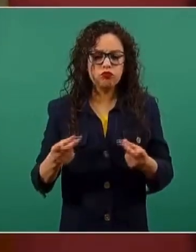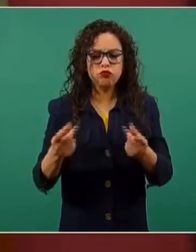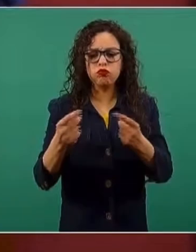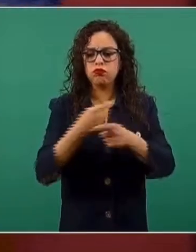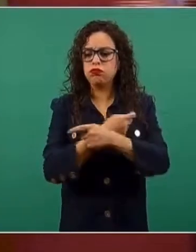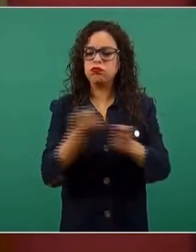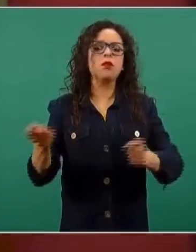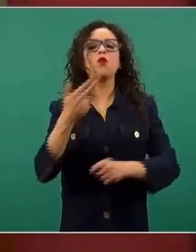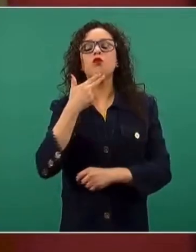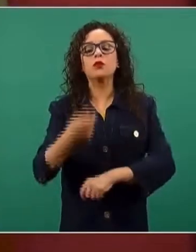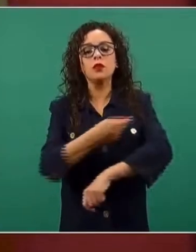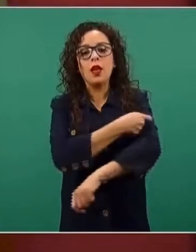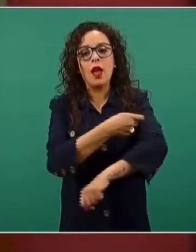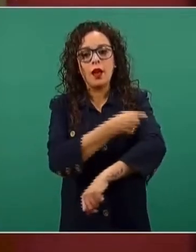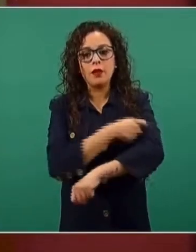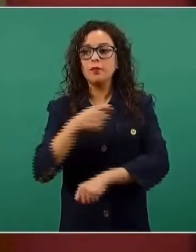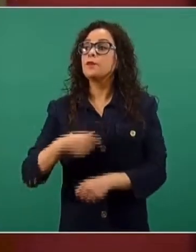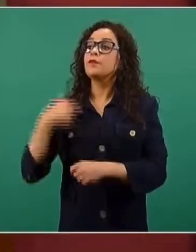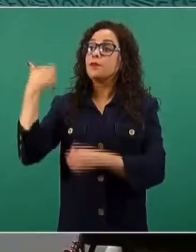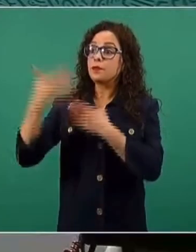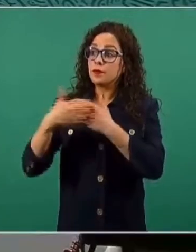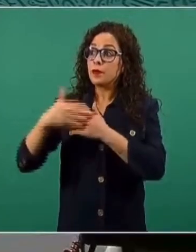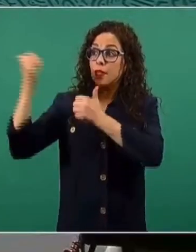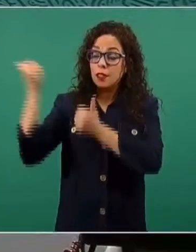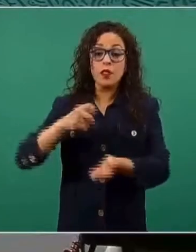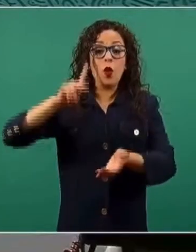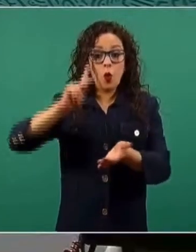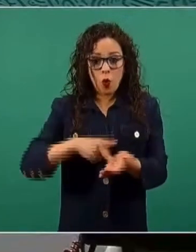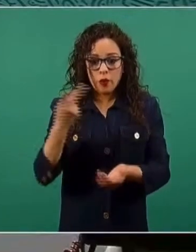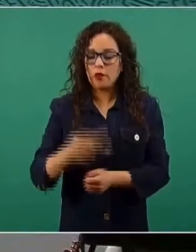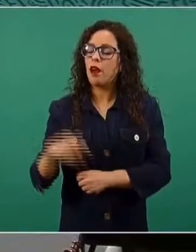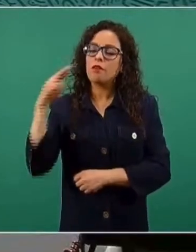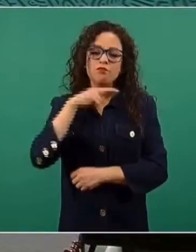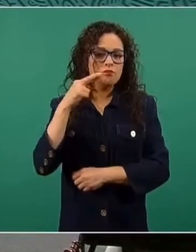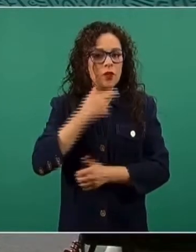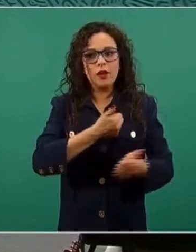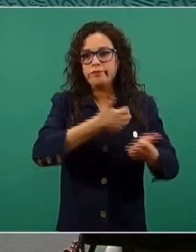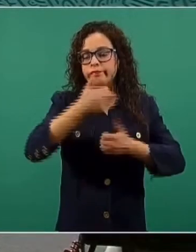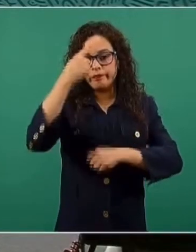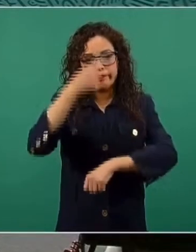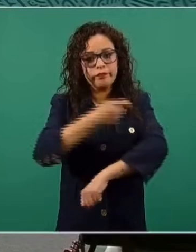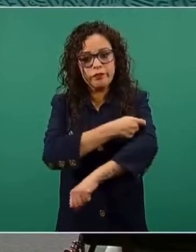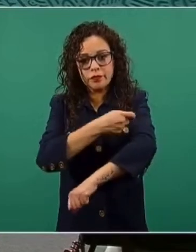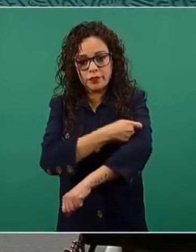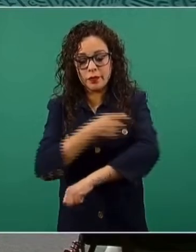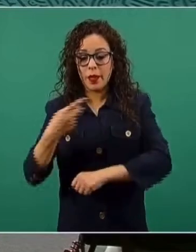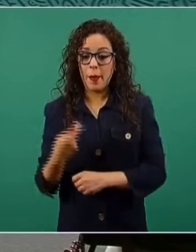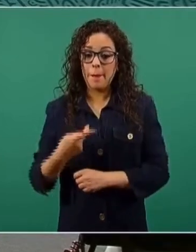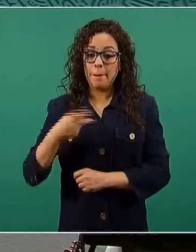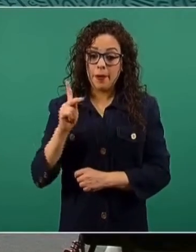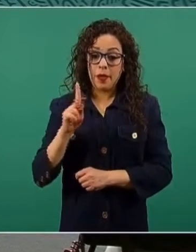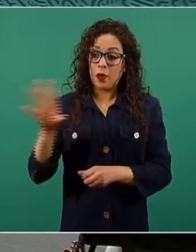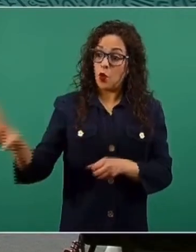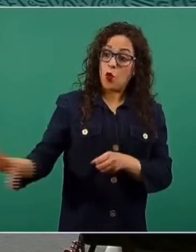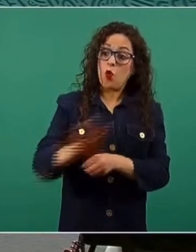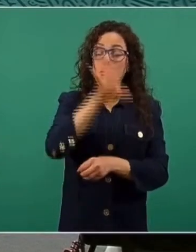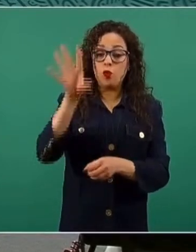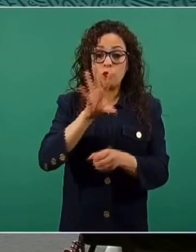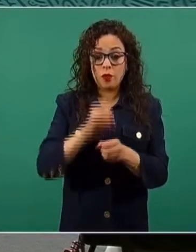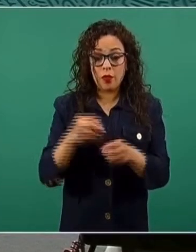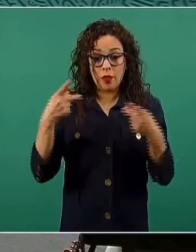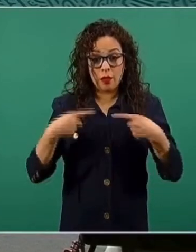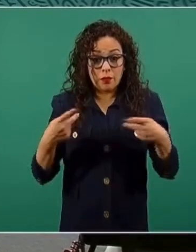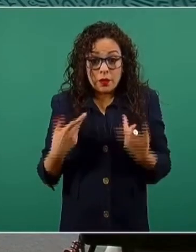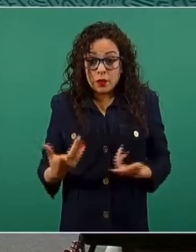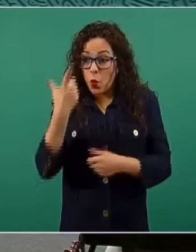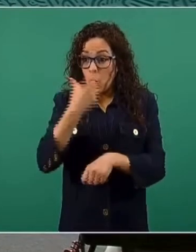llega otro embarque y se utiliza de manera inmediata, pero obviamente no se puede vacunar a toda la población en una